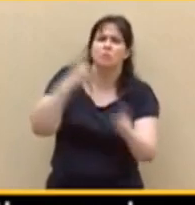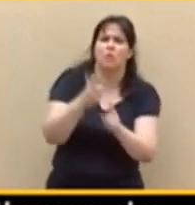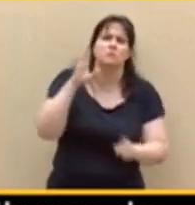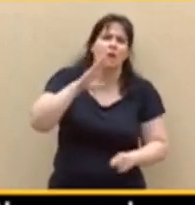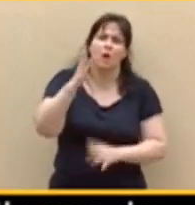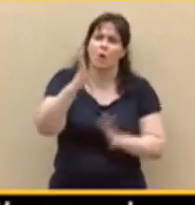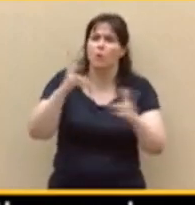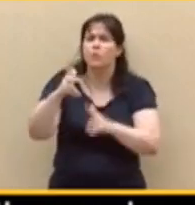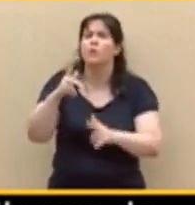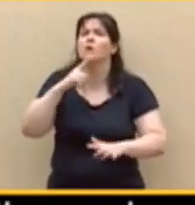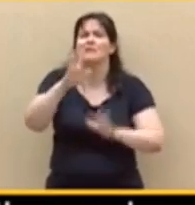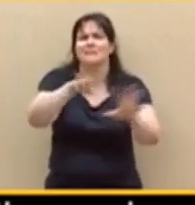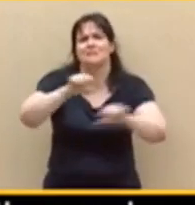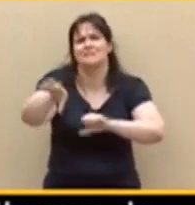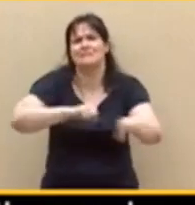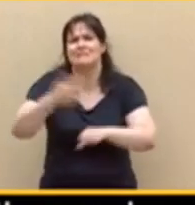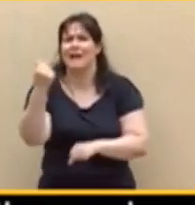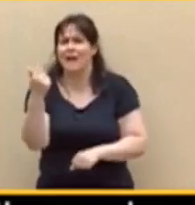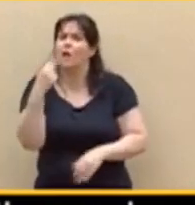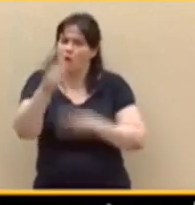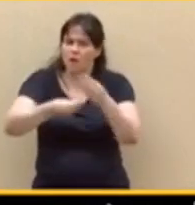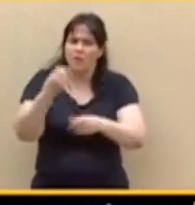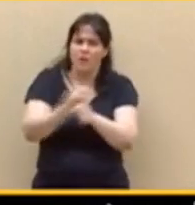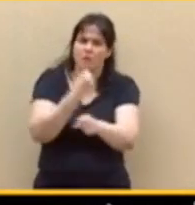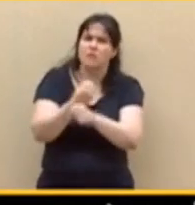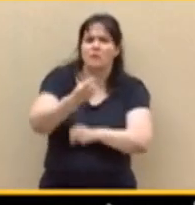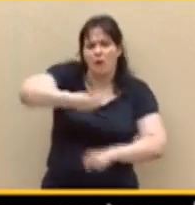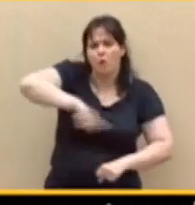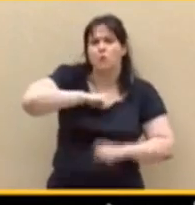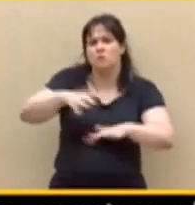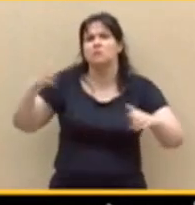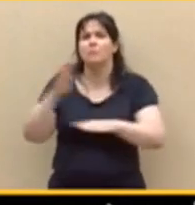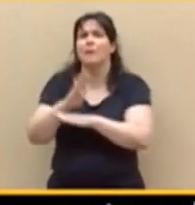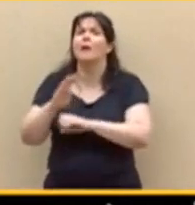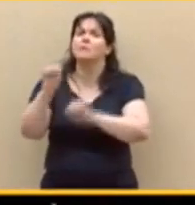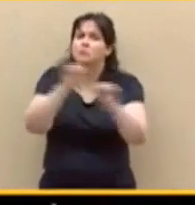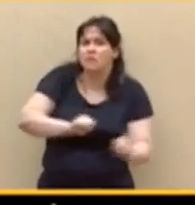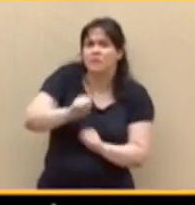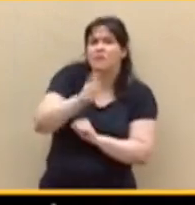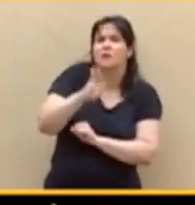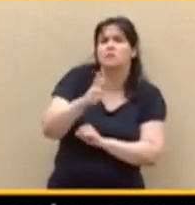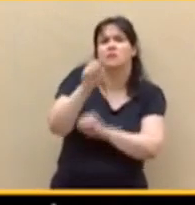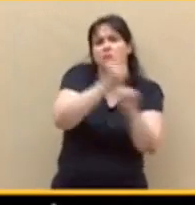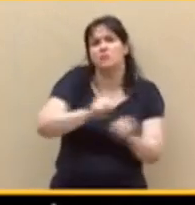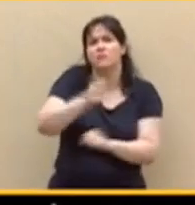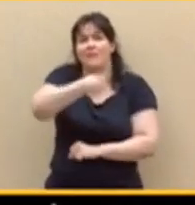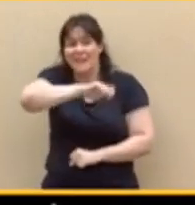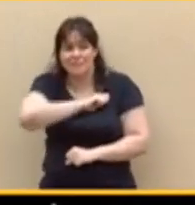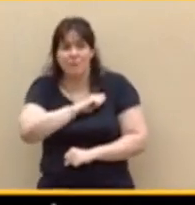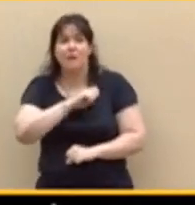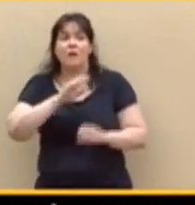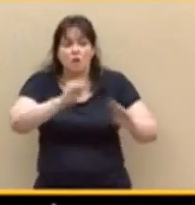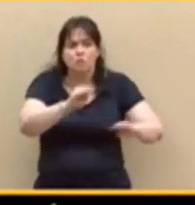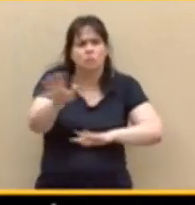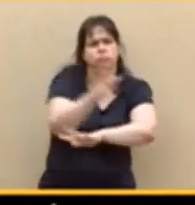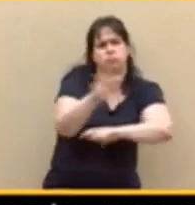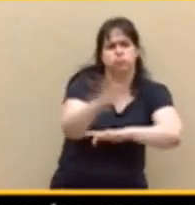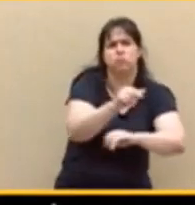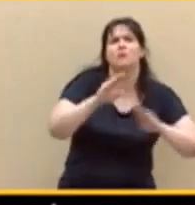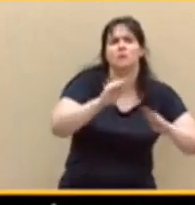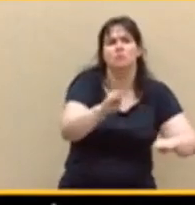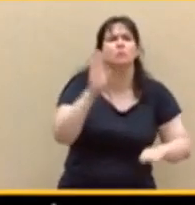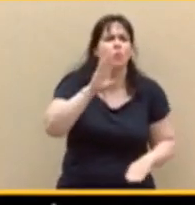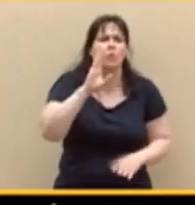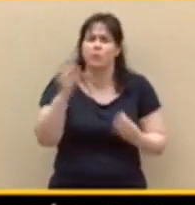insisto, nuestro trabajo en el Parlamento que es defender los derechos y defender a España frente a su saqueo y frente a su corrupción. Muchas gracias, señorías.